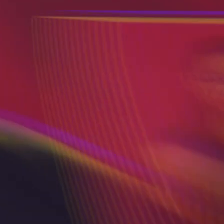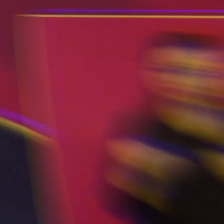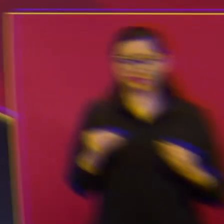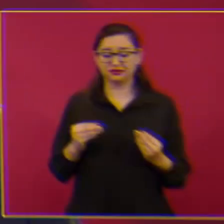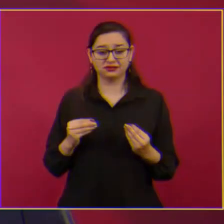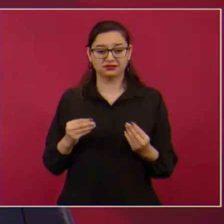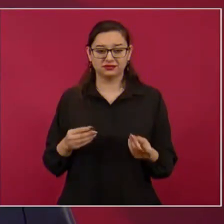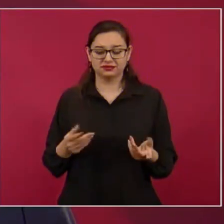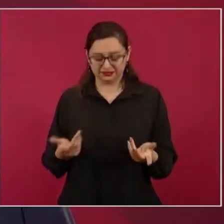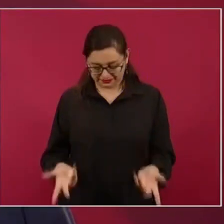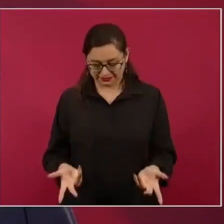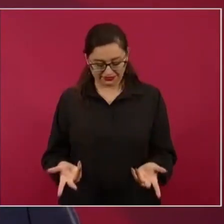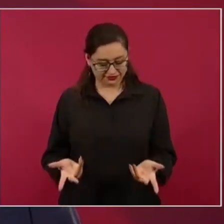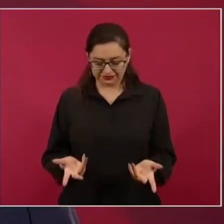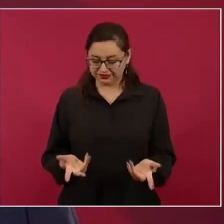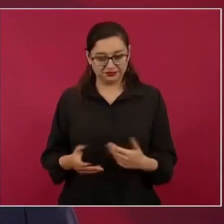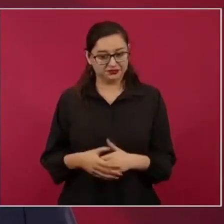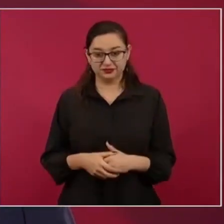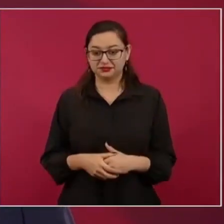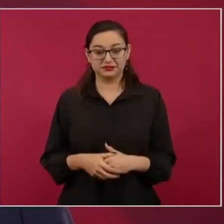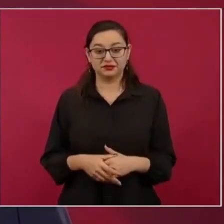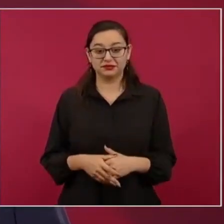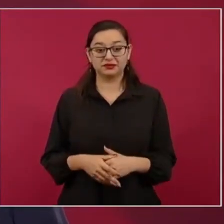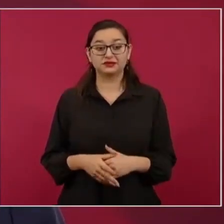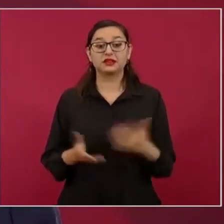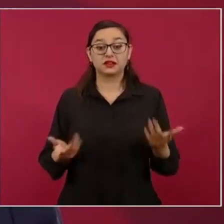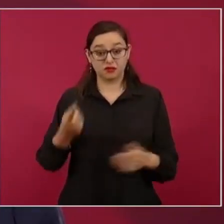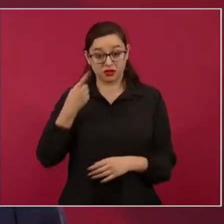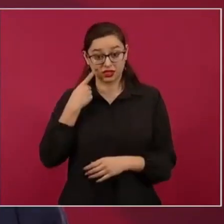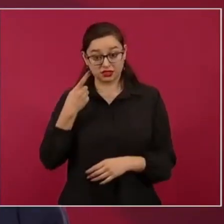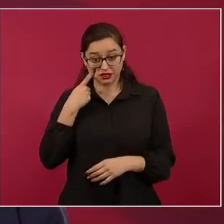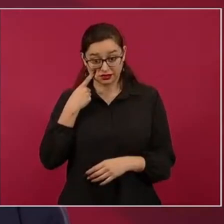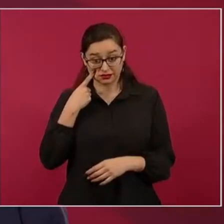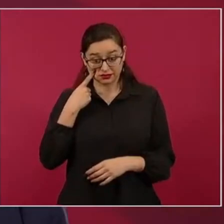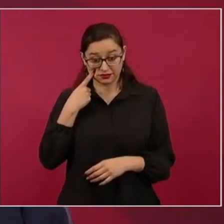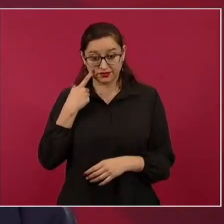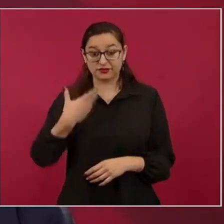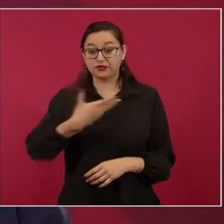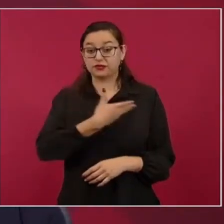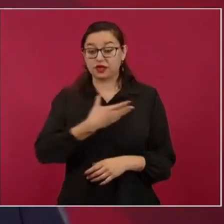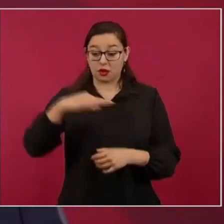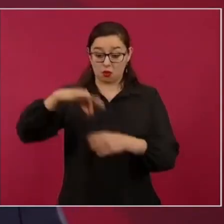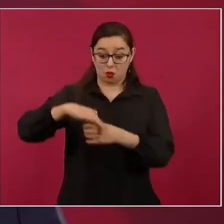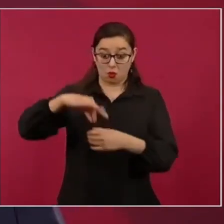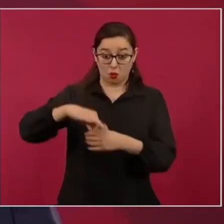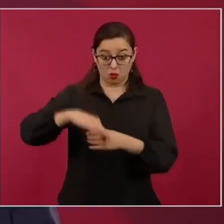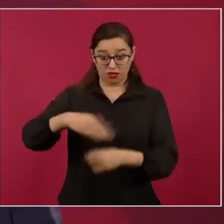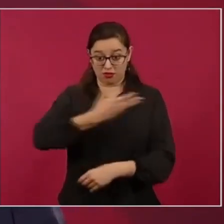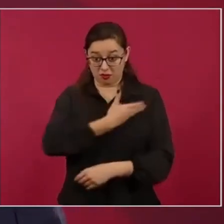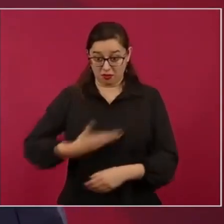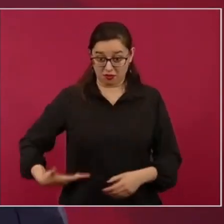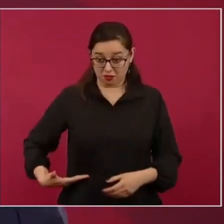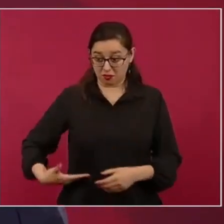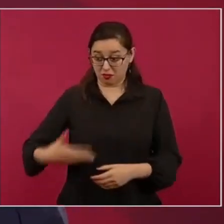Se atrevieron a robarse la elección presidencial, y eso lo sabe Felipe Calderón,